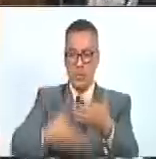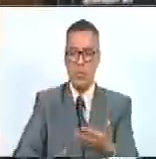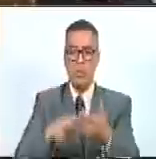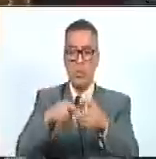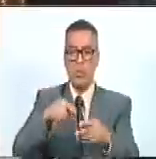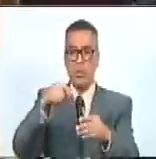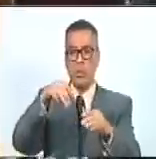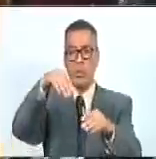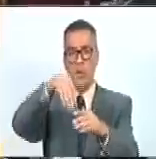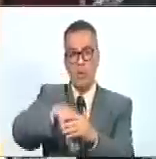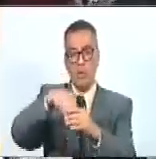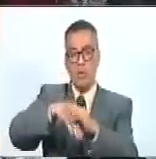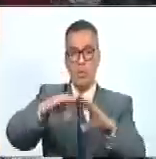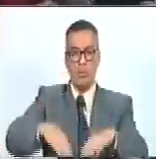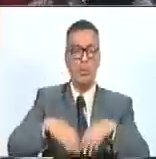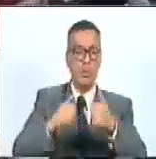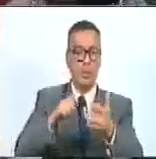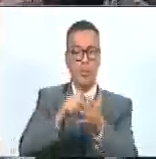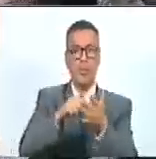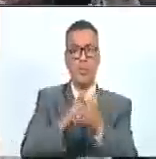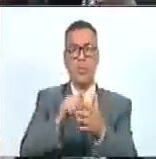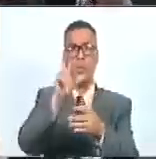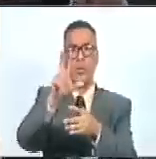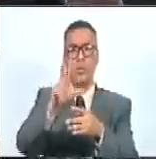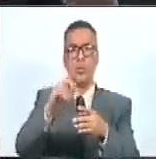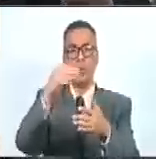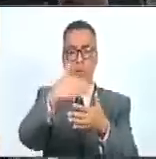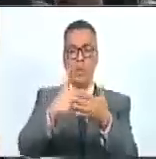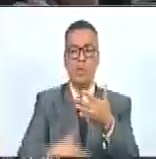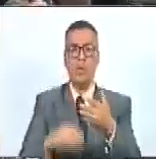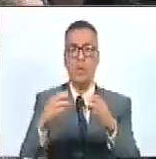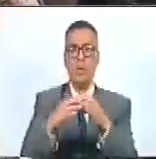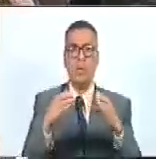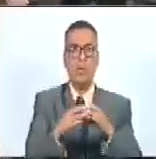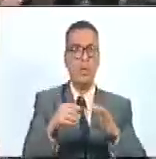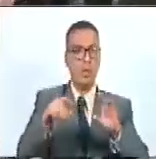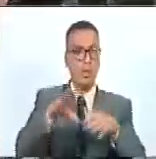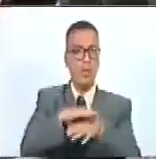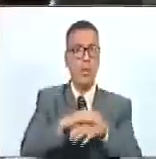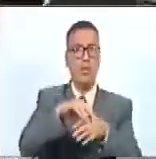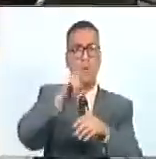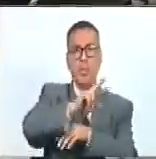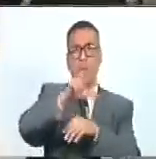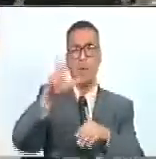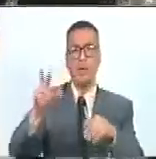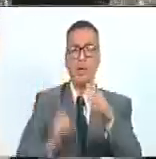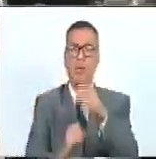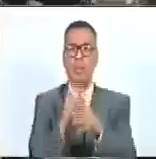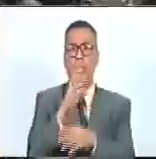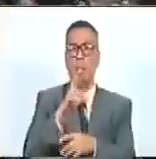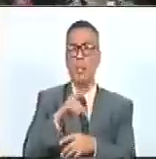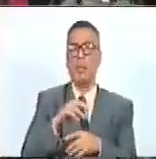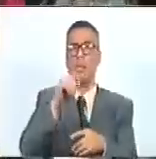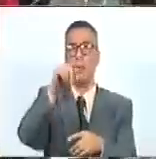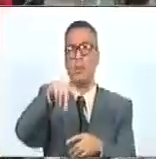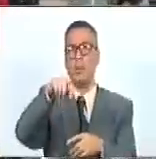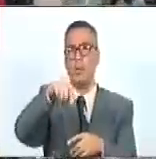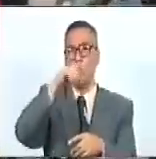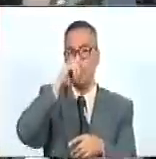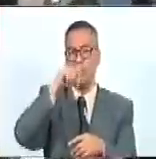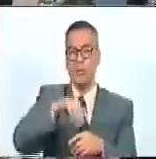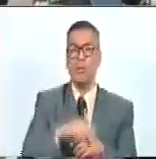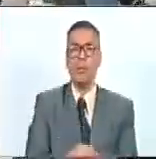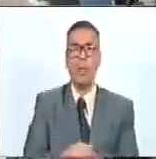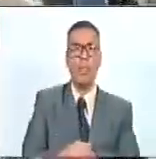voto salvado ante el punto 3 del orden del día de la sesión del día martes 23 de mayo del año en